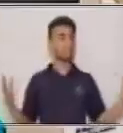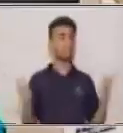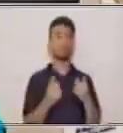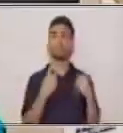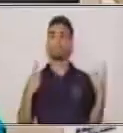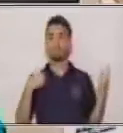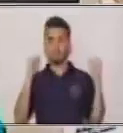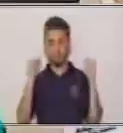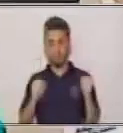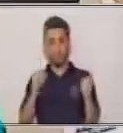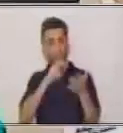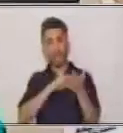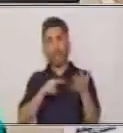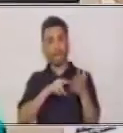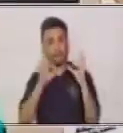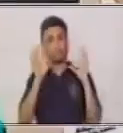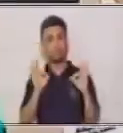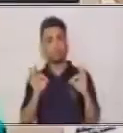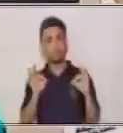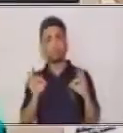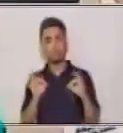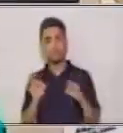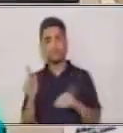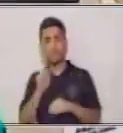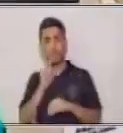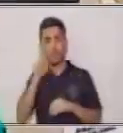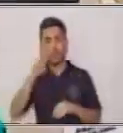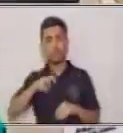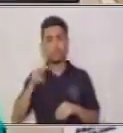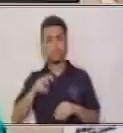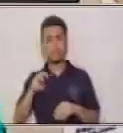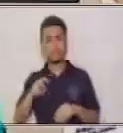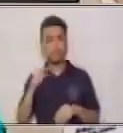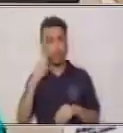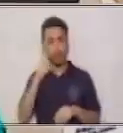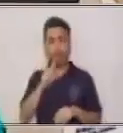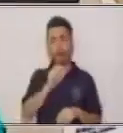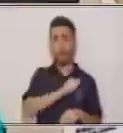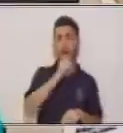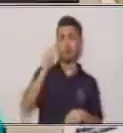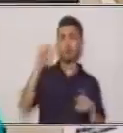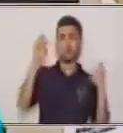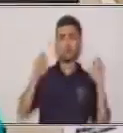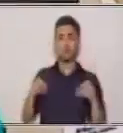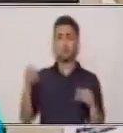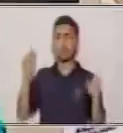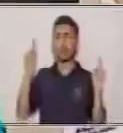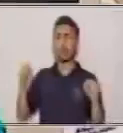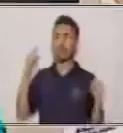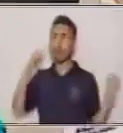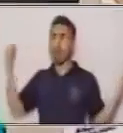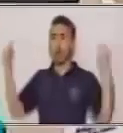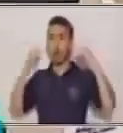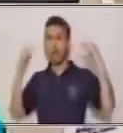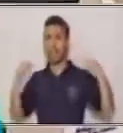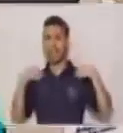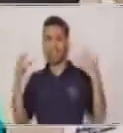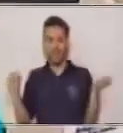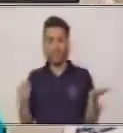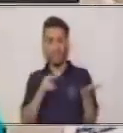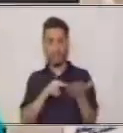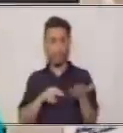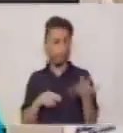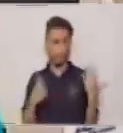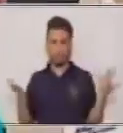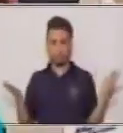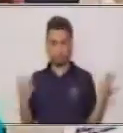podemos leer de manera eficaz sin necesidad de que las otras personas escuchen lo que estamos leyendo.